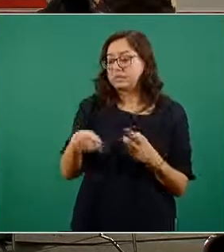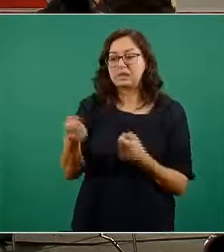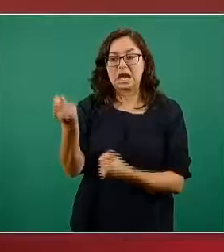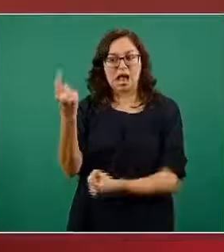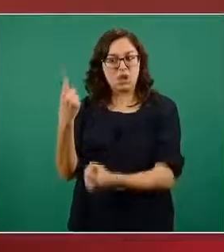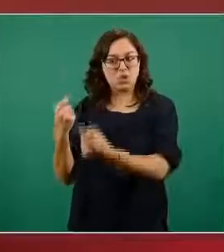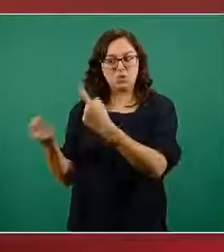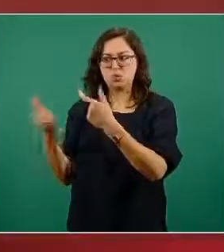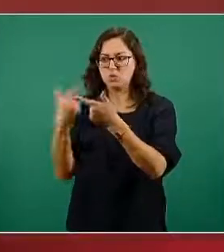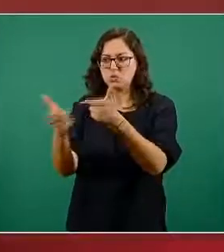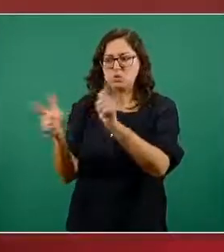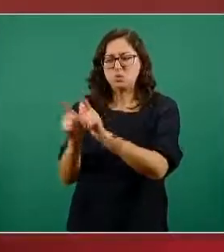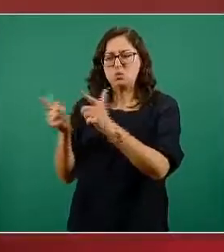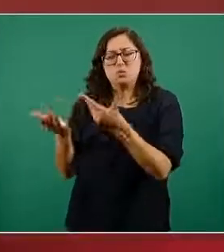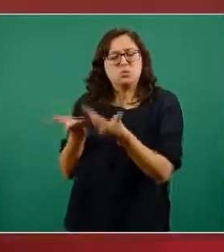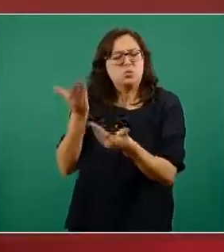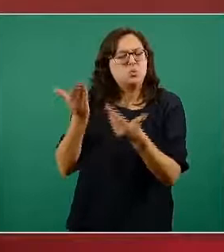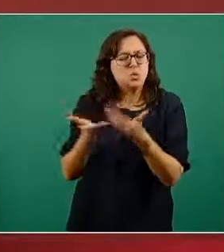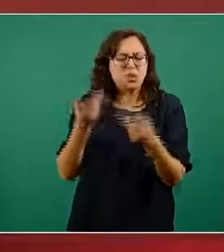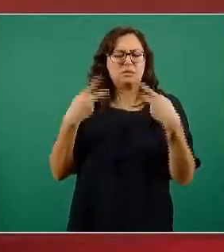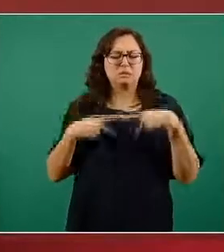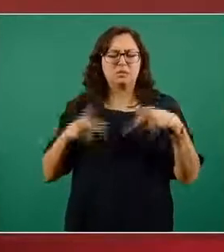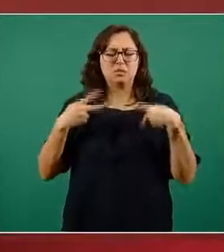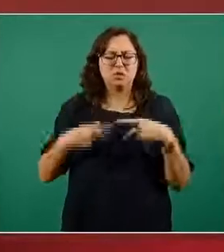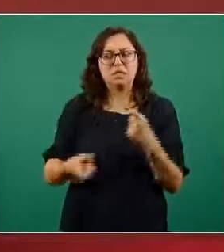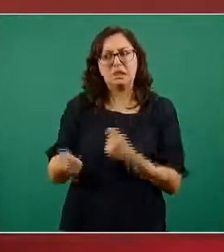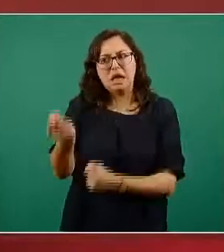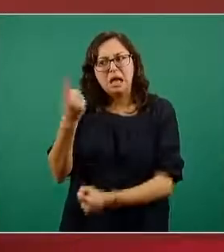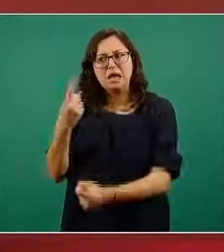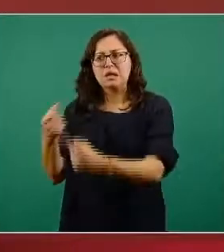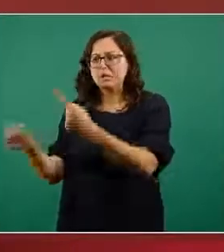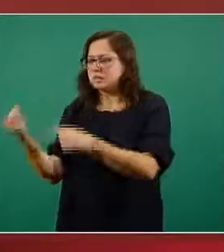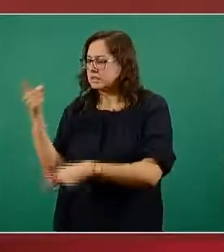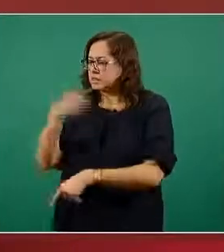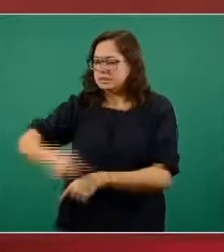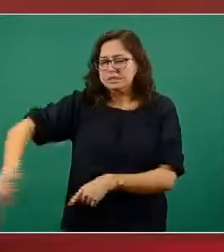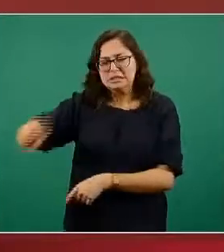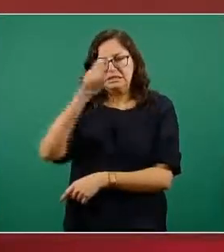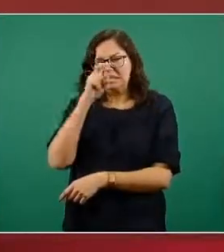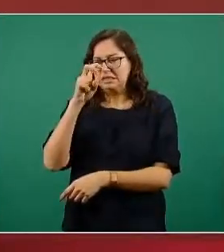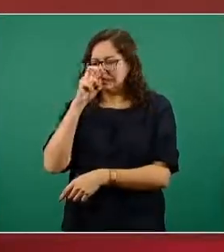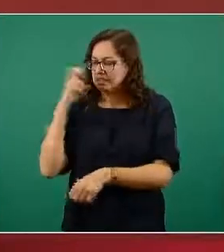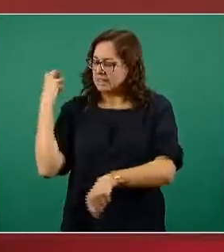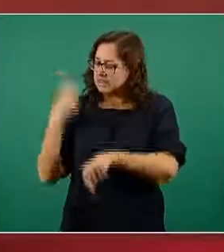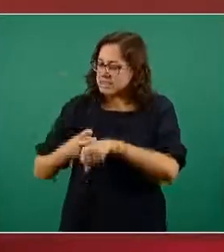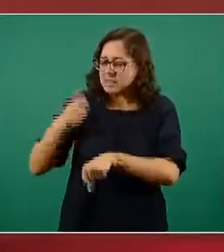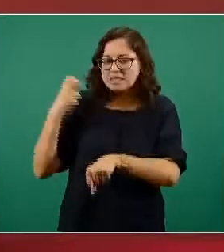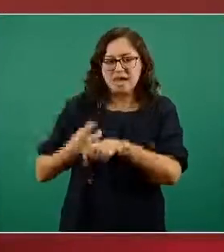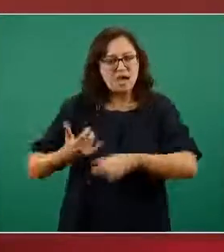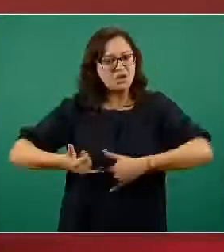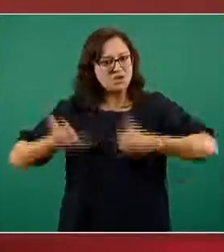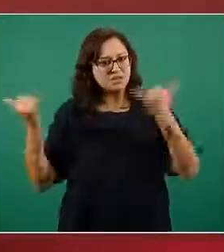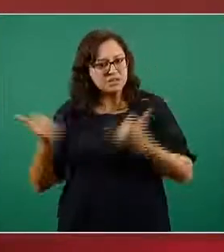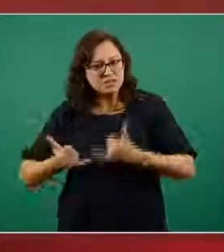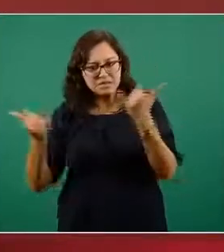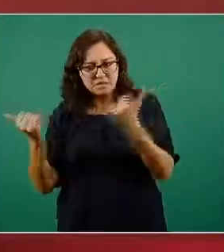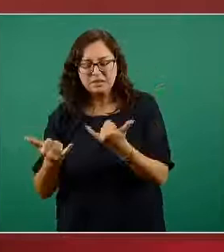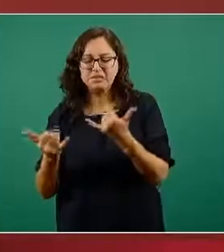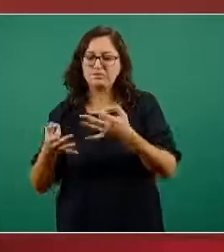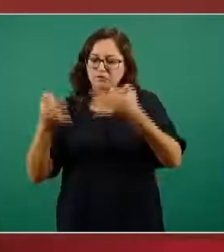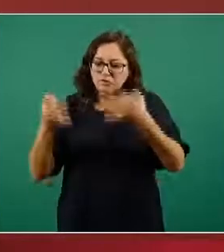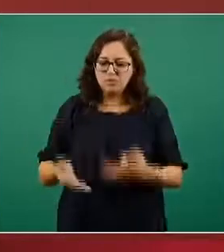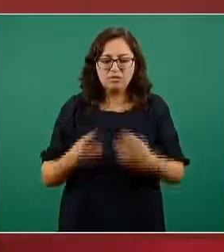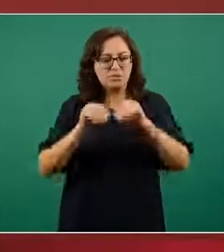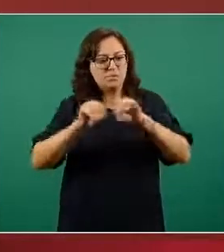acaso minoritarios de la población mexicana que ya sea a través de medios formales o también a través de redes sociales